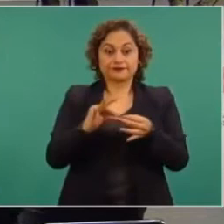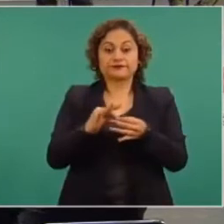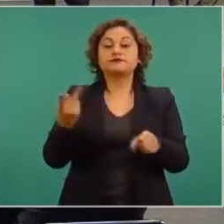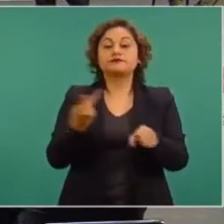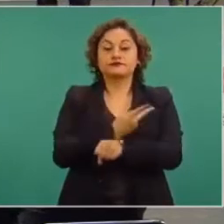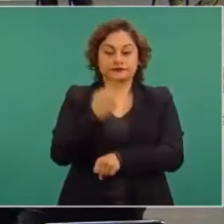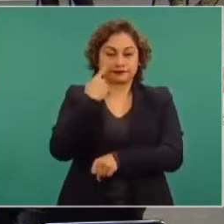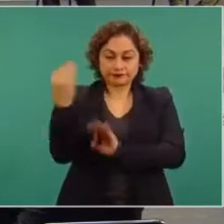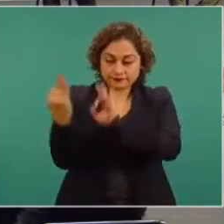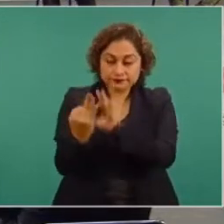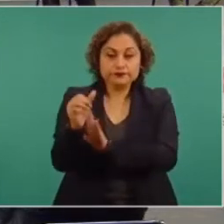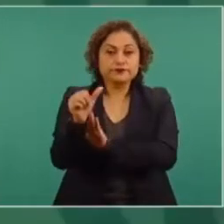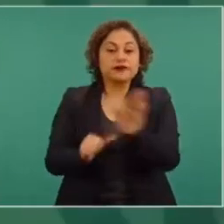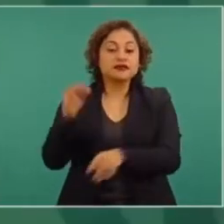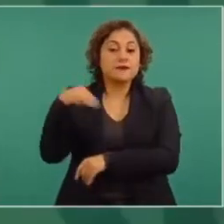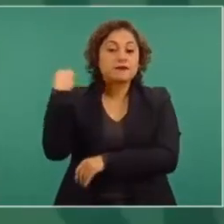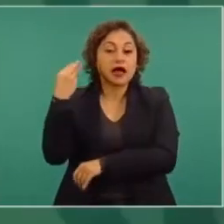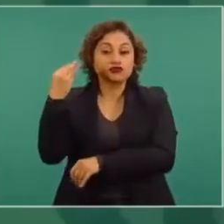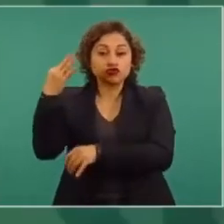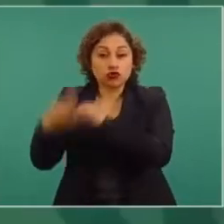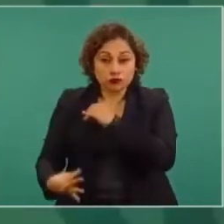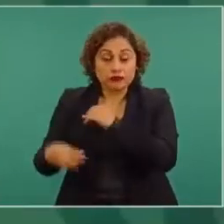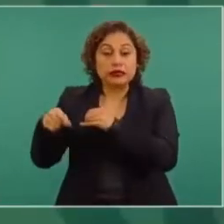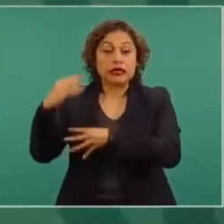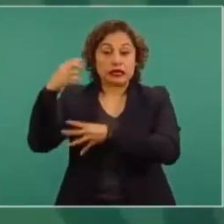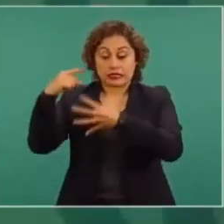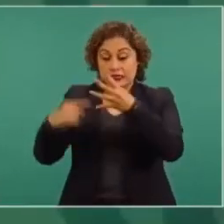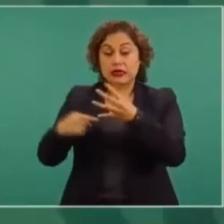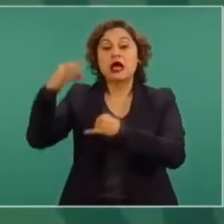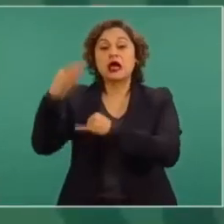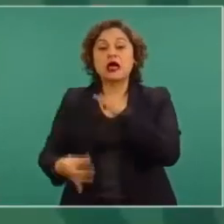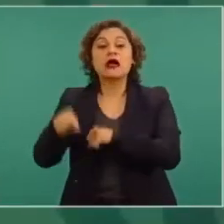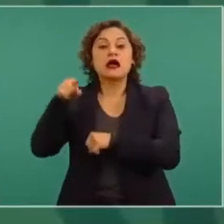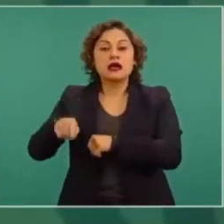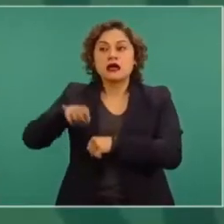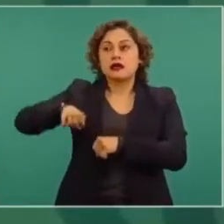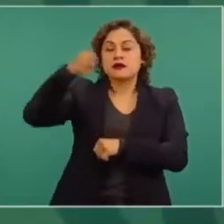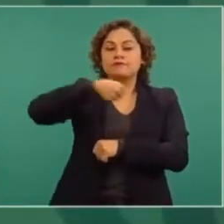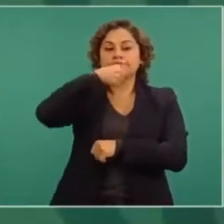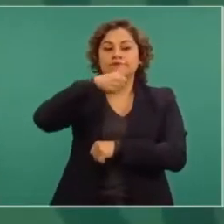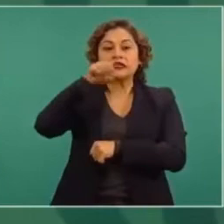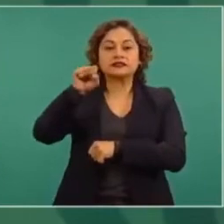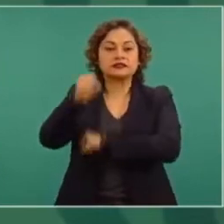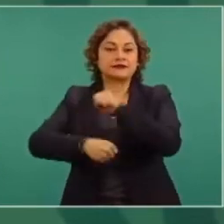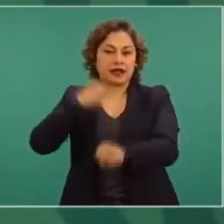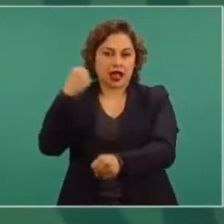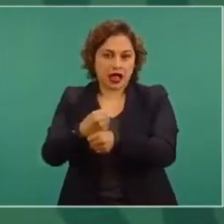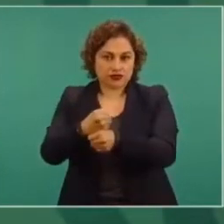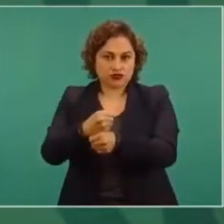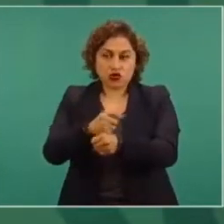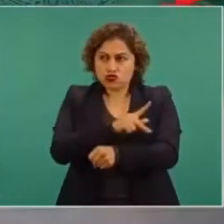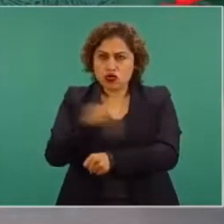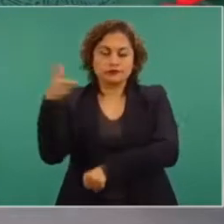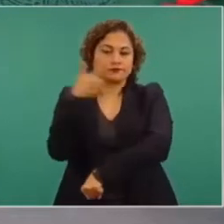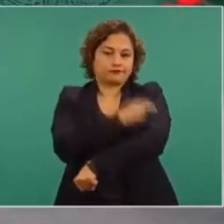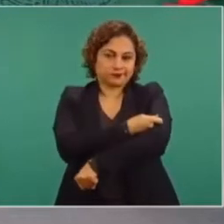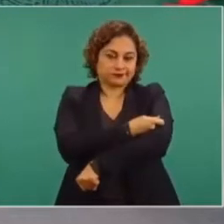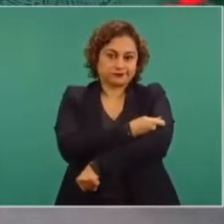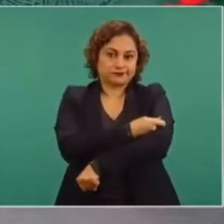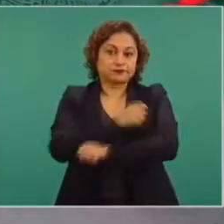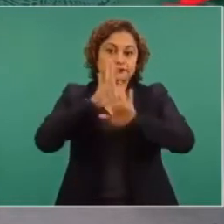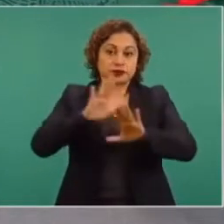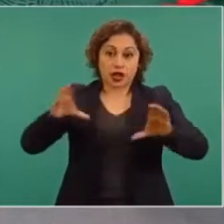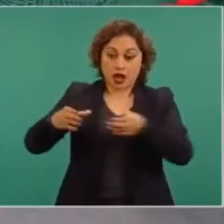finales de marzo vamos a terminar de vacunar a todos los adultos mayores de 60 años y esto, de acuerdo a los